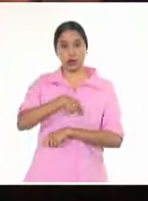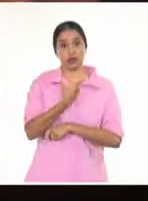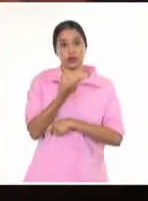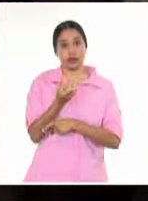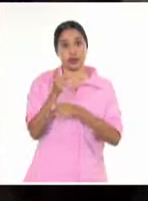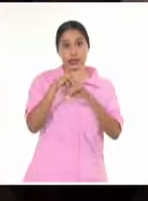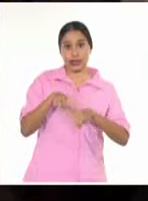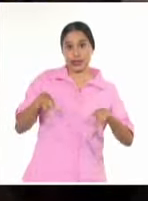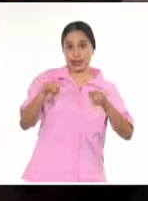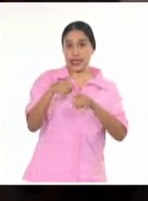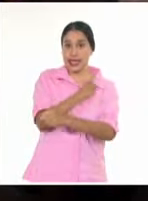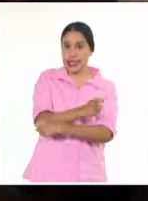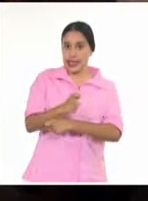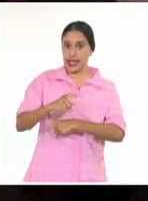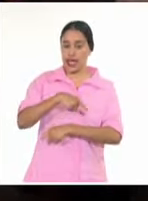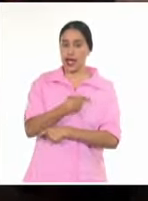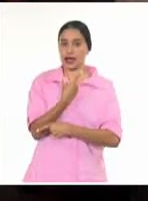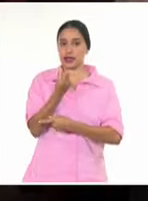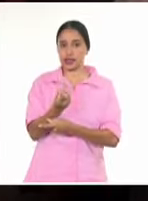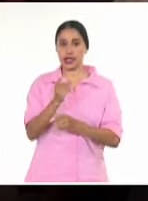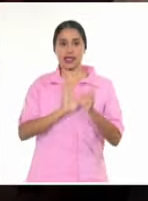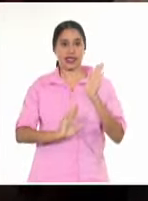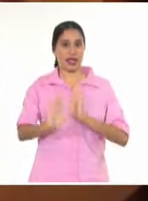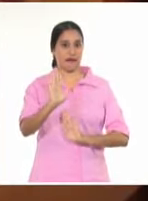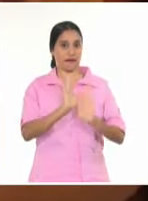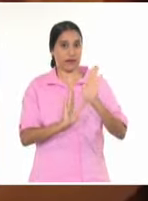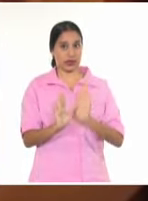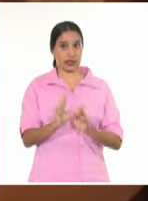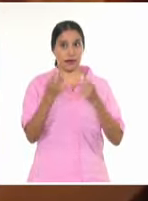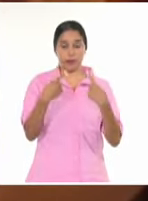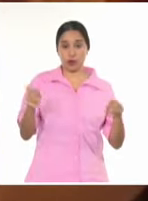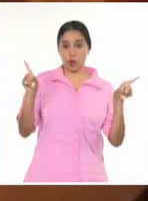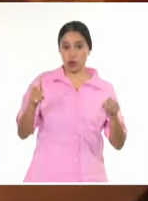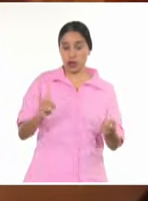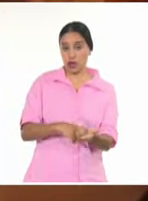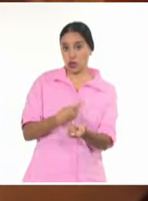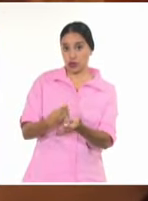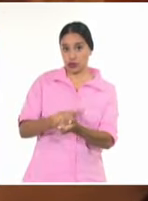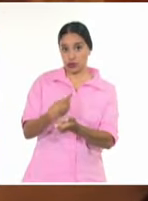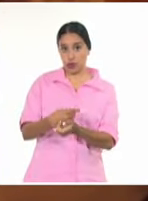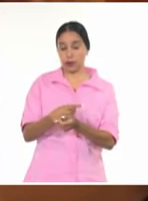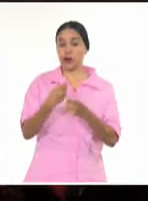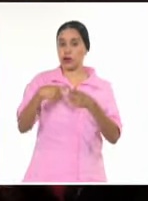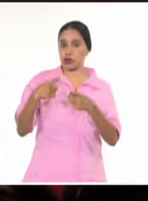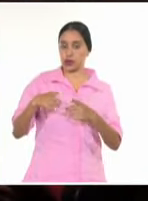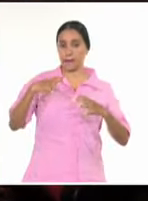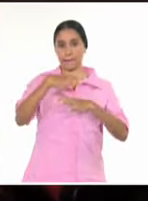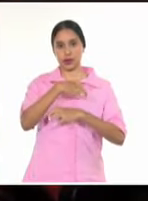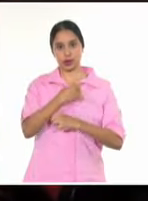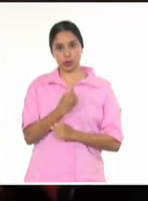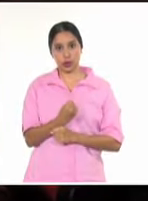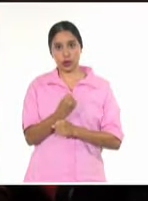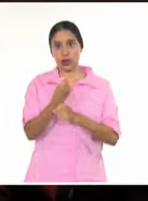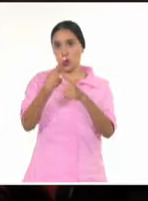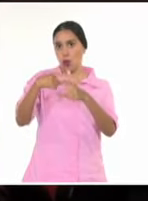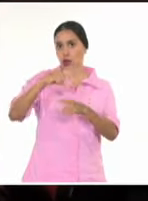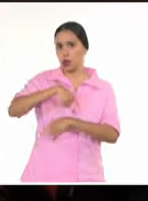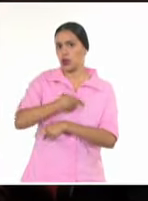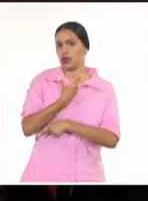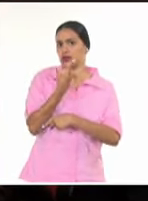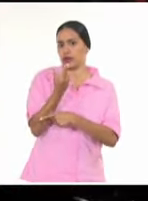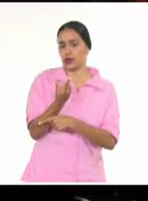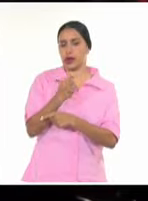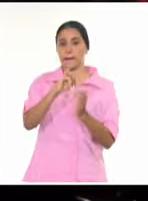a la enseñanza artística, la defensa de la música tradicional y popular, el patrimonio, las jerarquías culturales, los